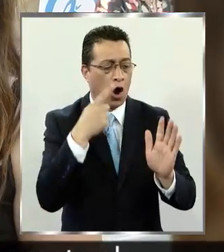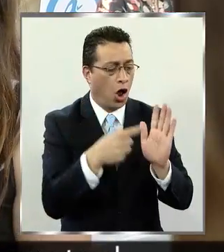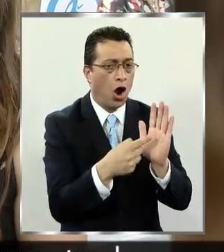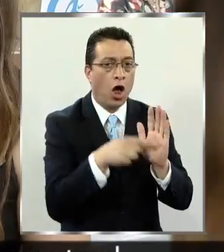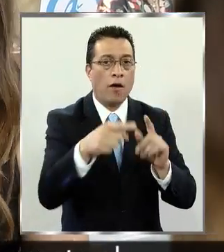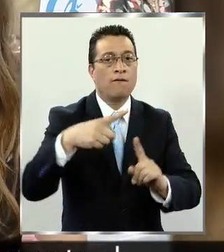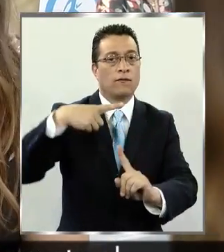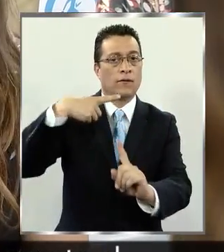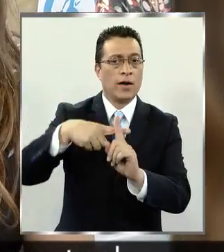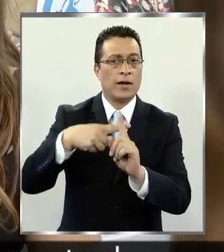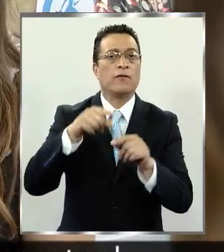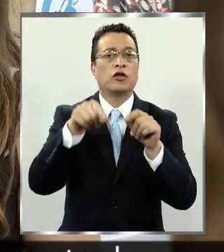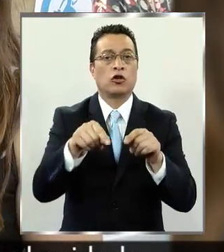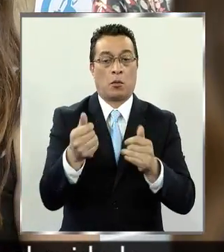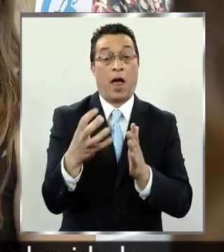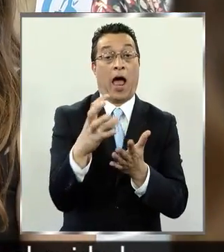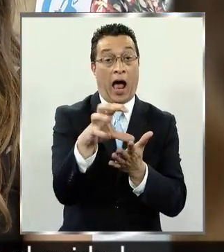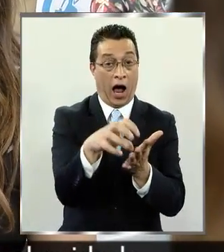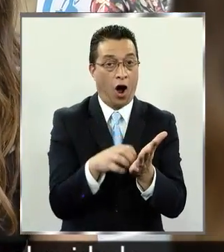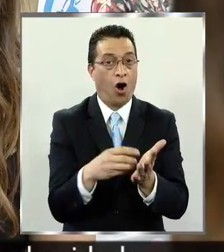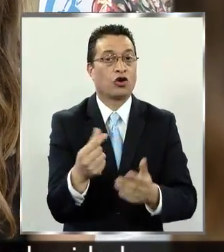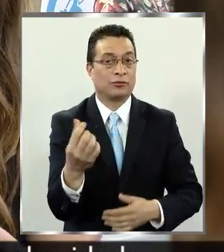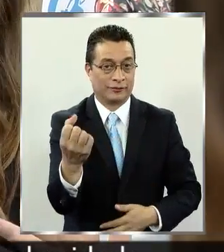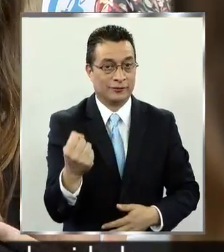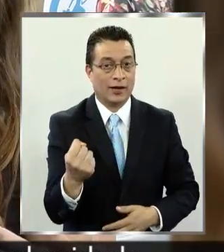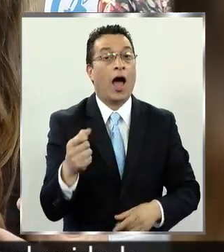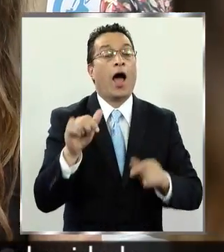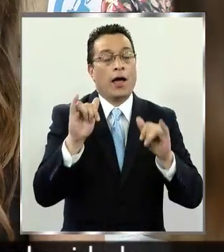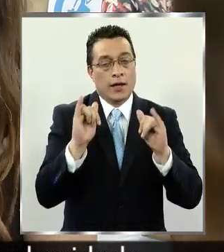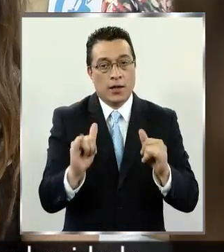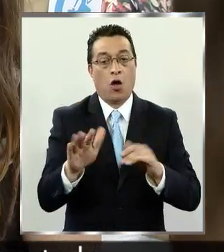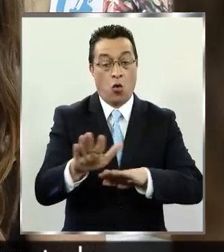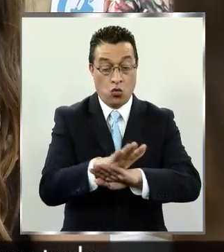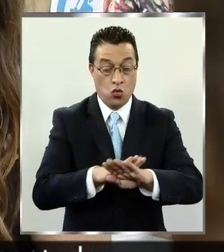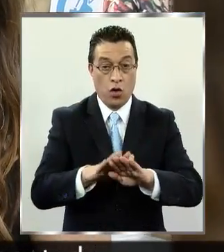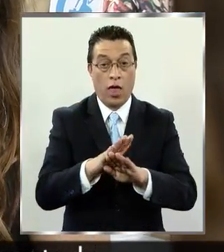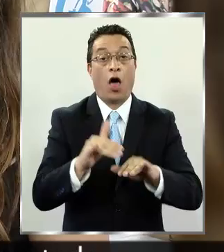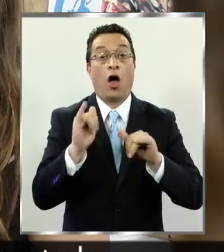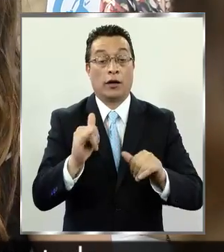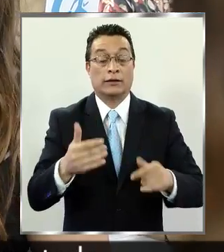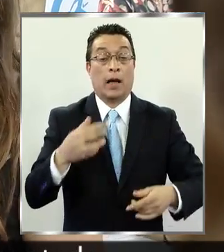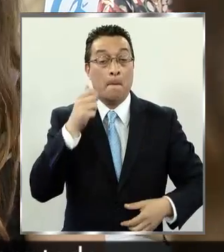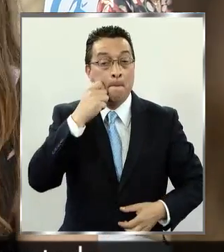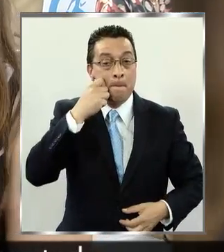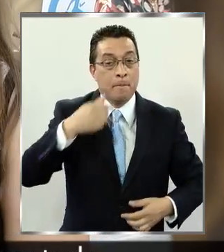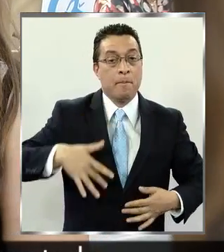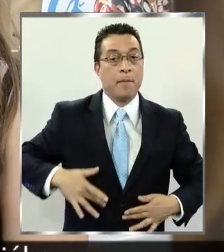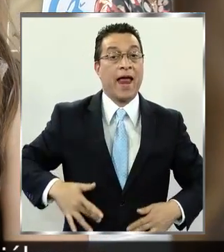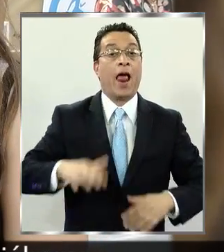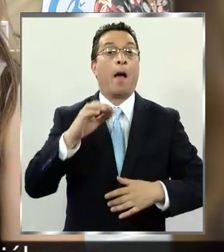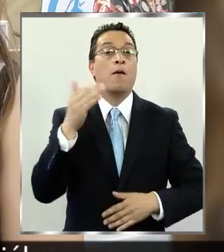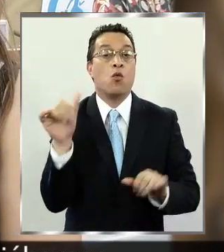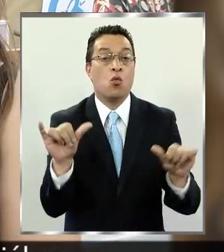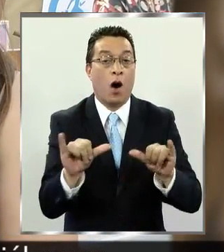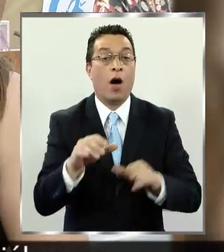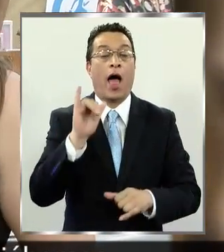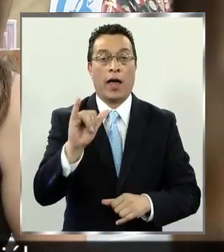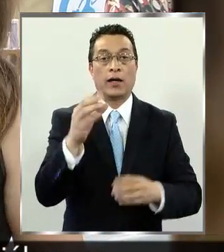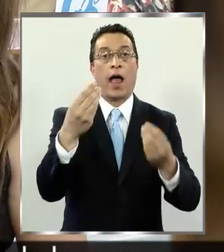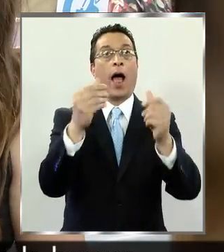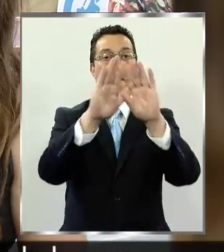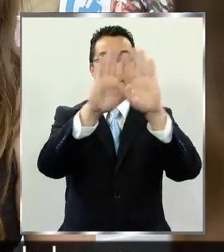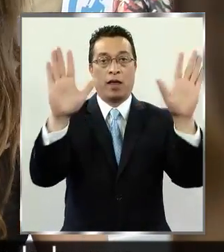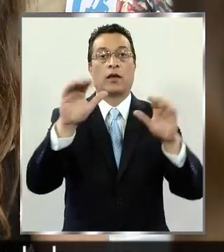beneficios, los beneficios en cuanto al ahorro, los beneficios en cuanto al cuidado de la piel de los bebés y sobre todo el medioambiental. O sea,